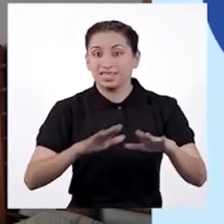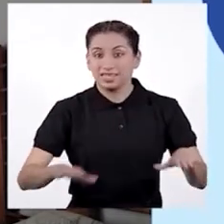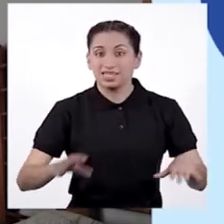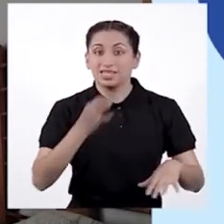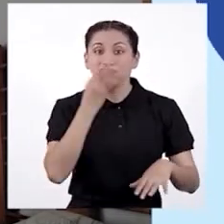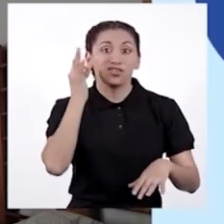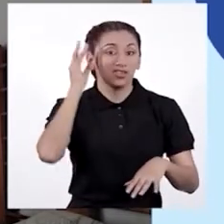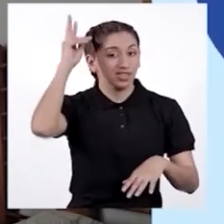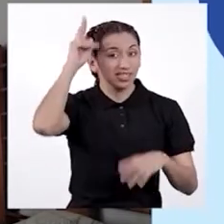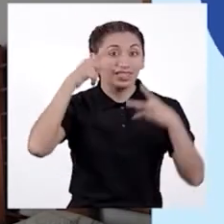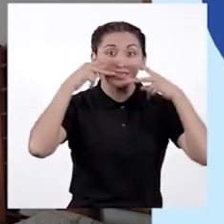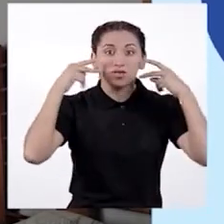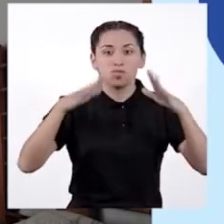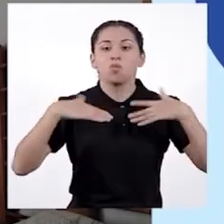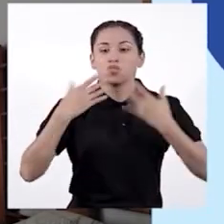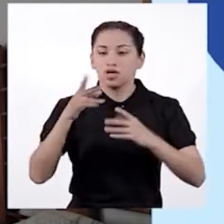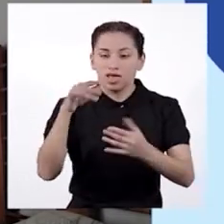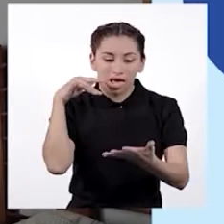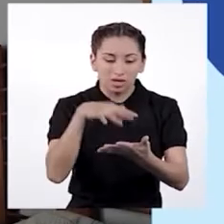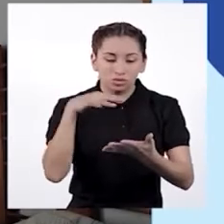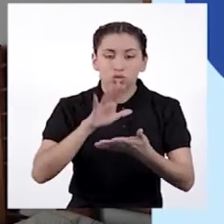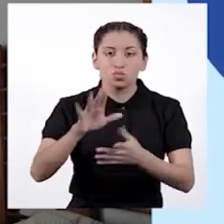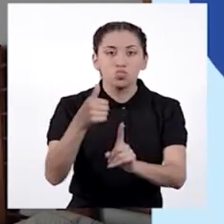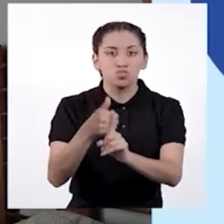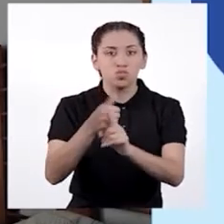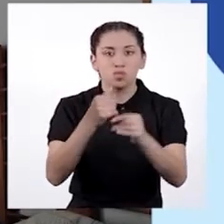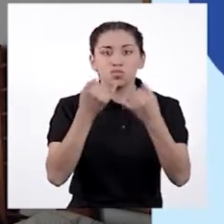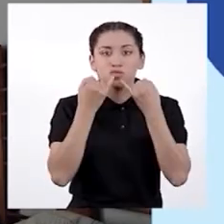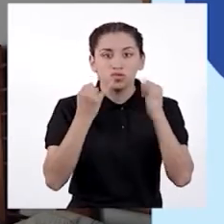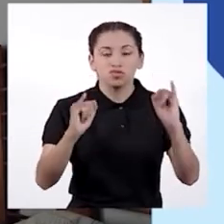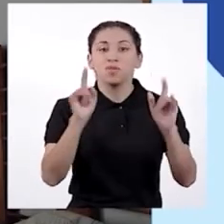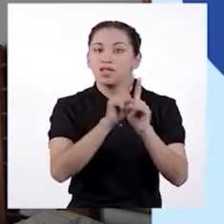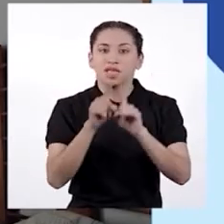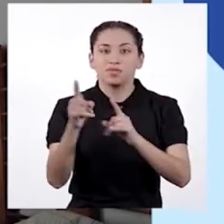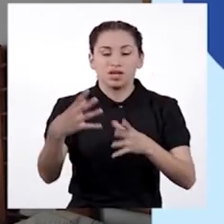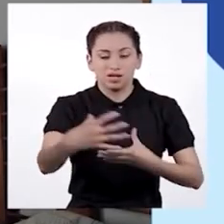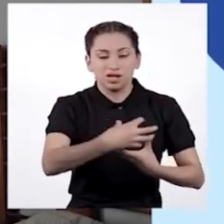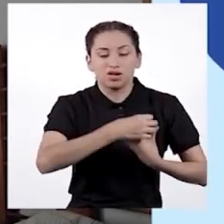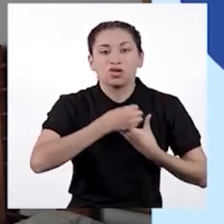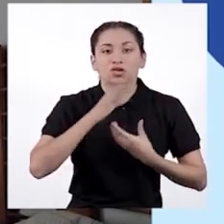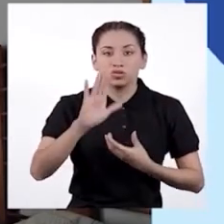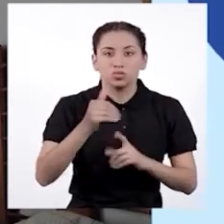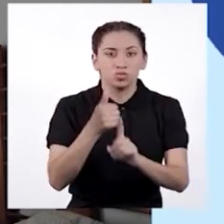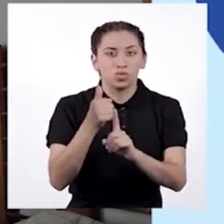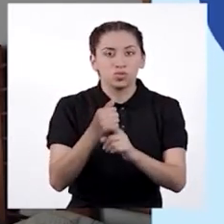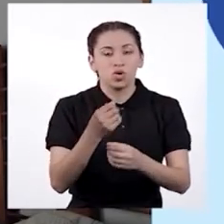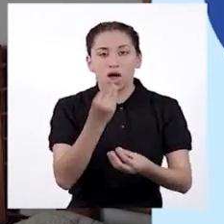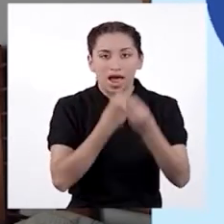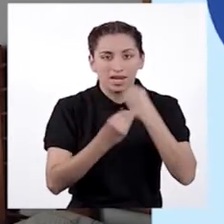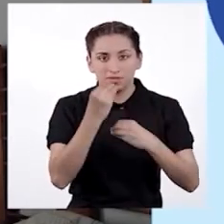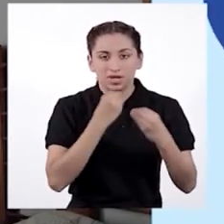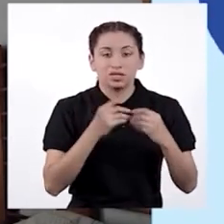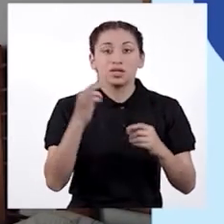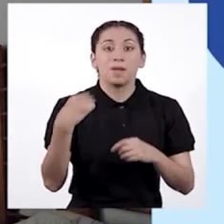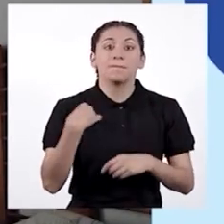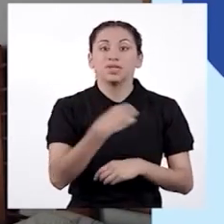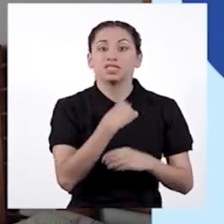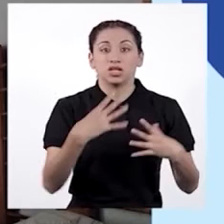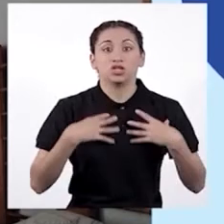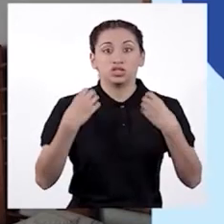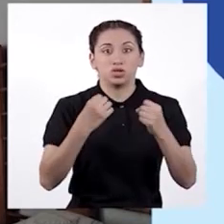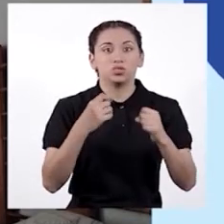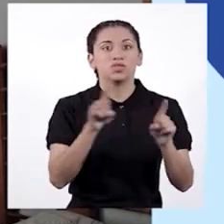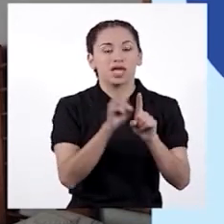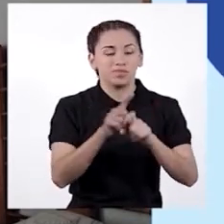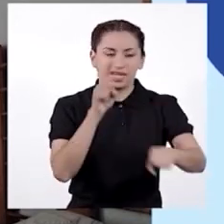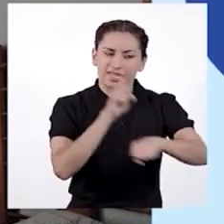y niñas indígenas puedan estudiar en su idioma y recogiendo elementos de su cultura. El Ministerio de Salud ha entrenado